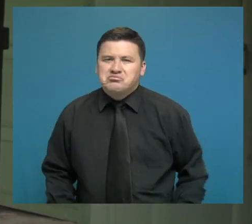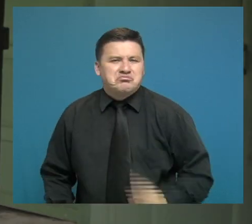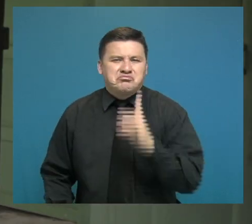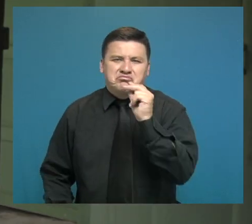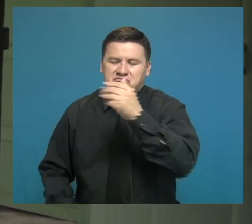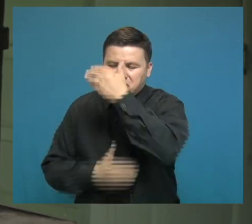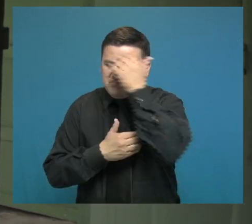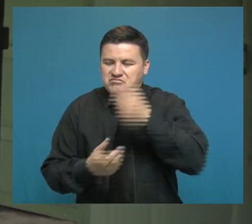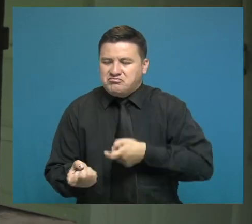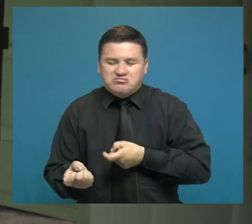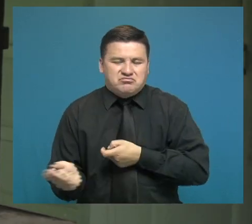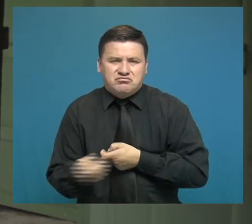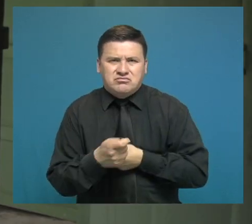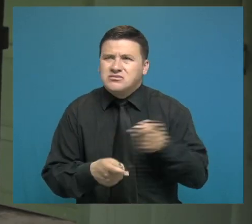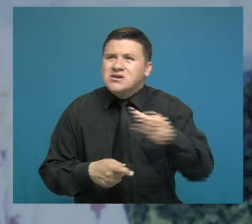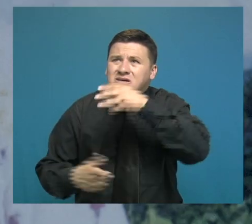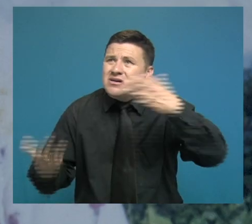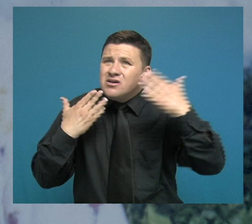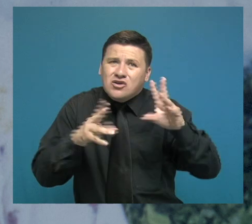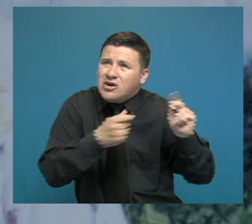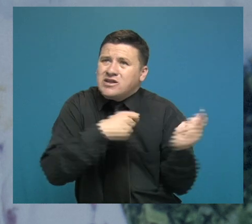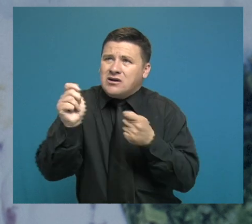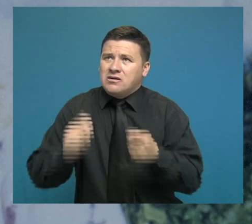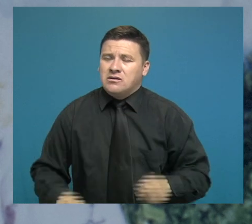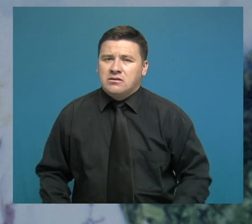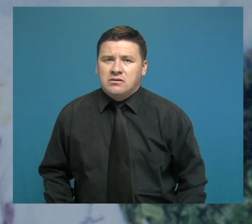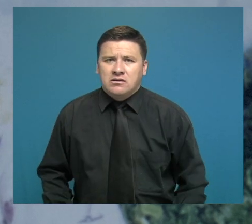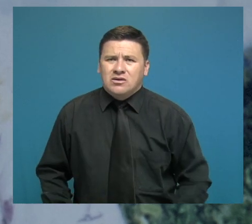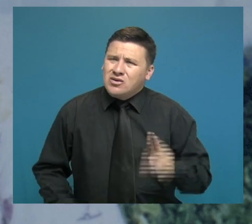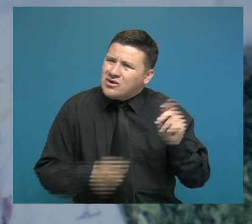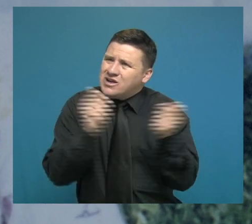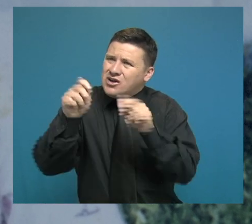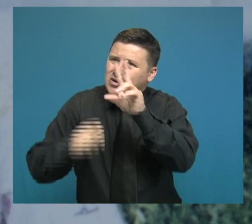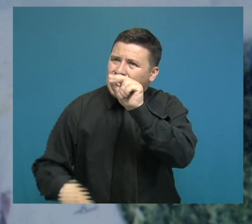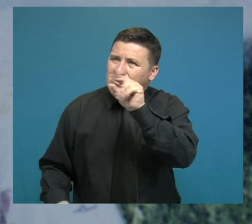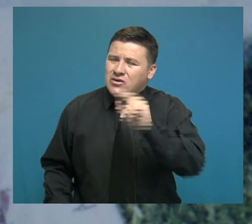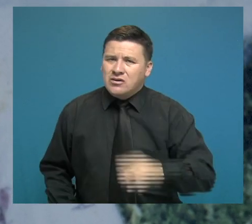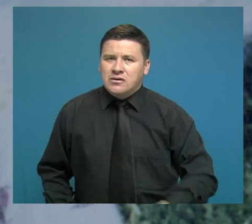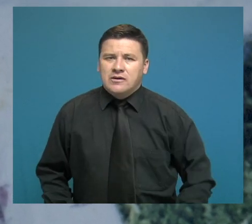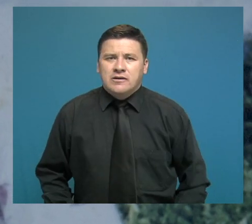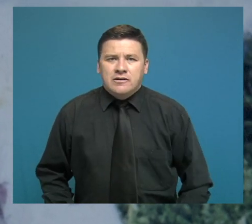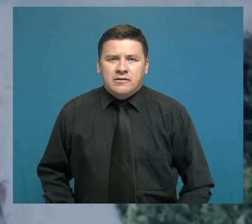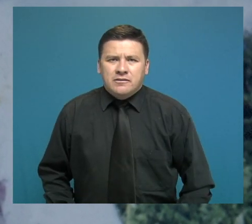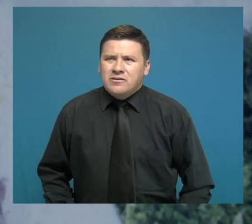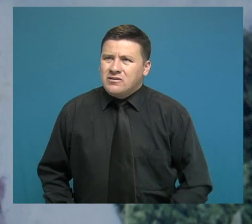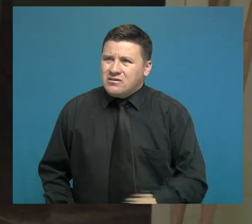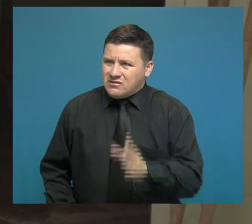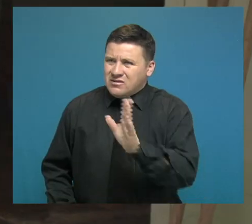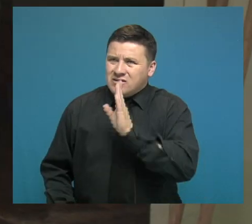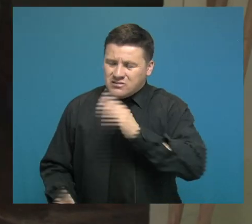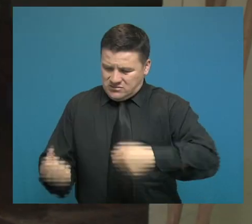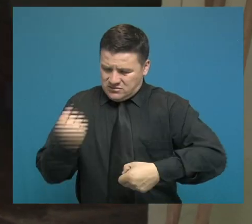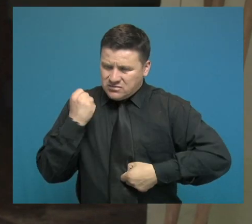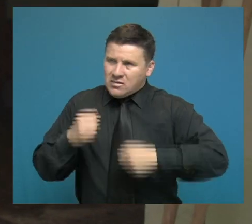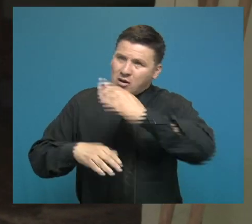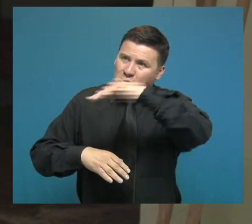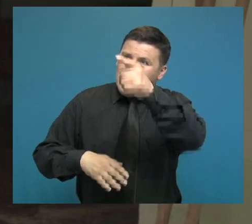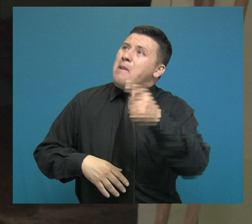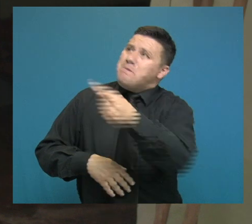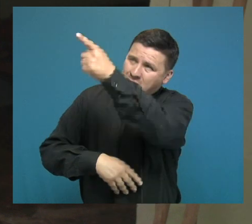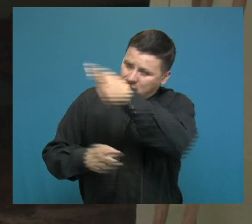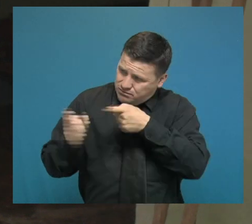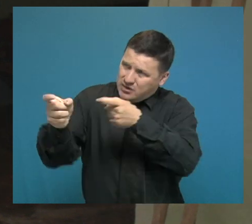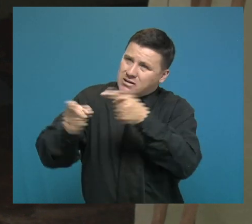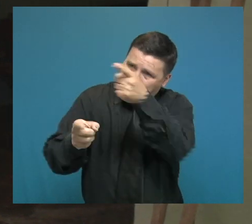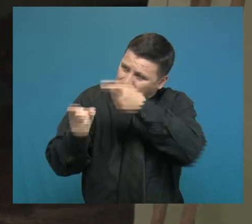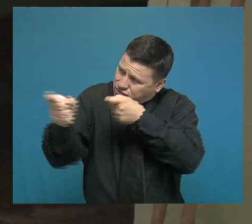que yo tengo. No se los lleven que les son campesinos, no se lleven los campesinos. Porque no buscan los de Jusil, que son los